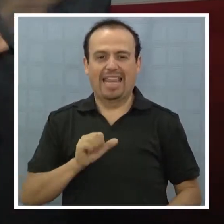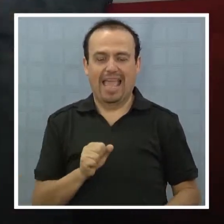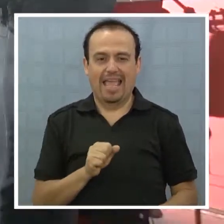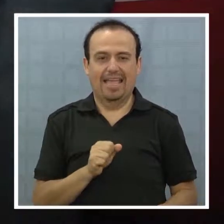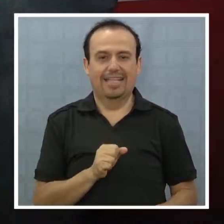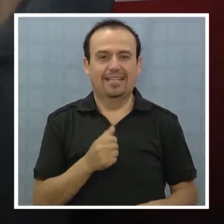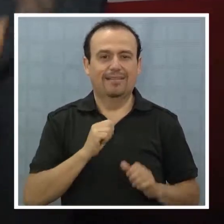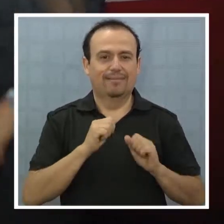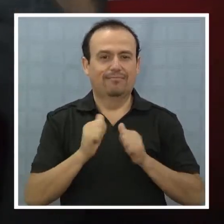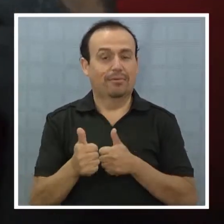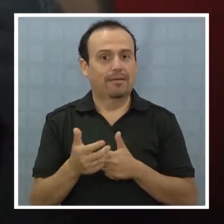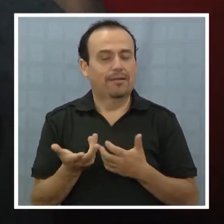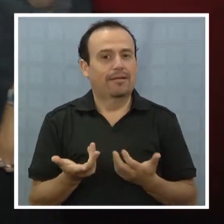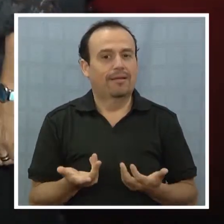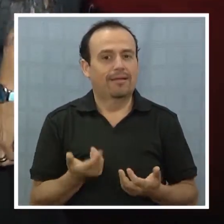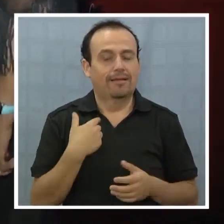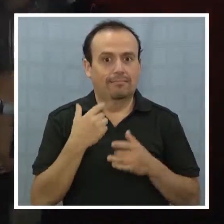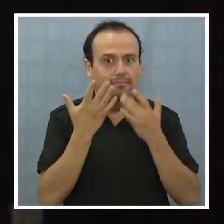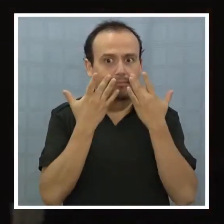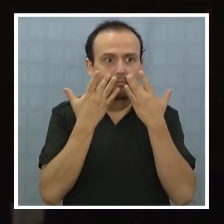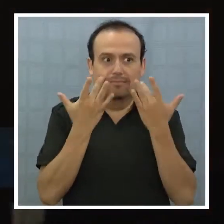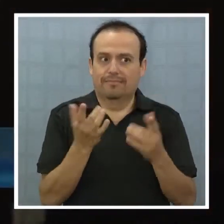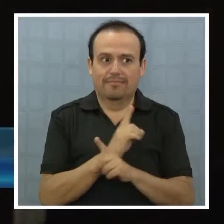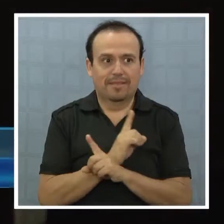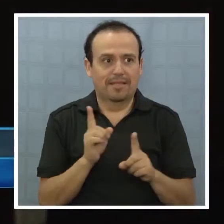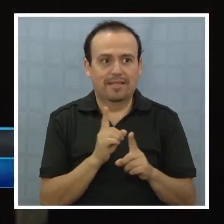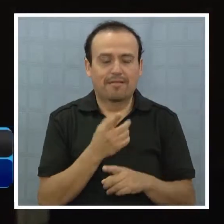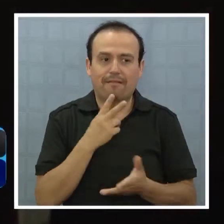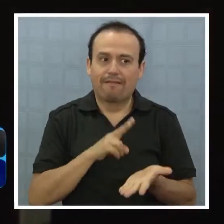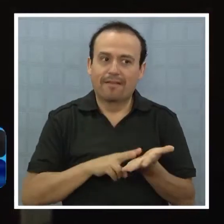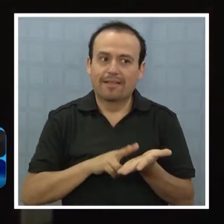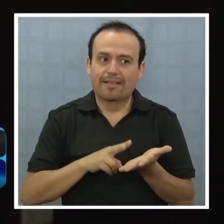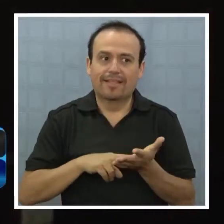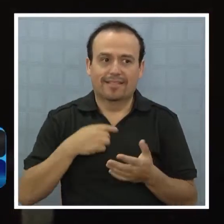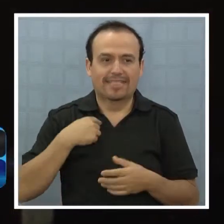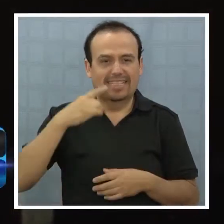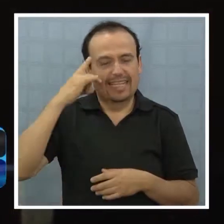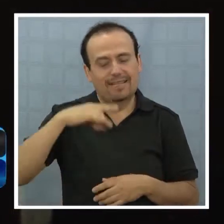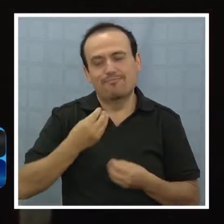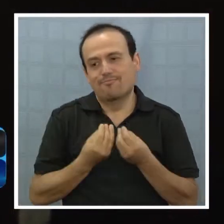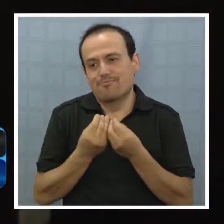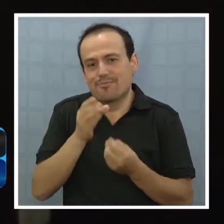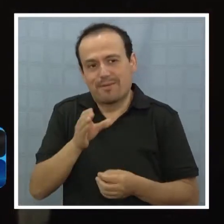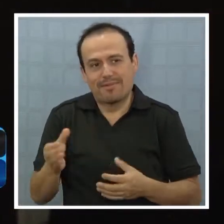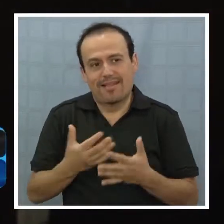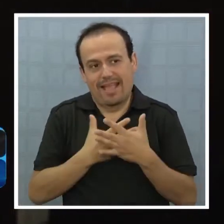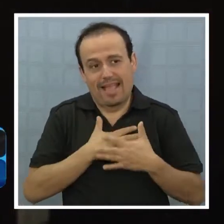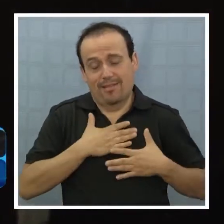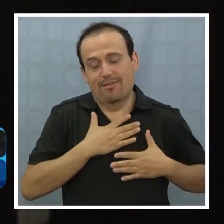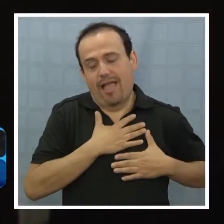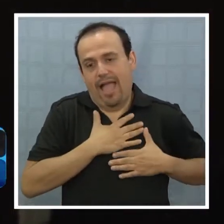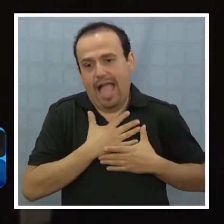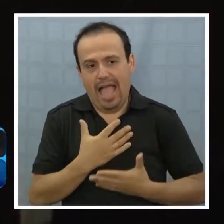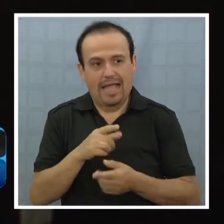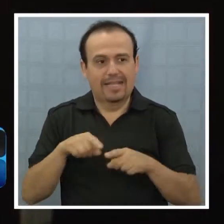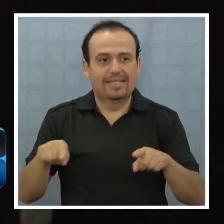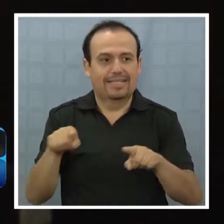No estoy tan sorprendida, es la verdad, porque yo sé que la gente me quiere, como yo los quiero a ellos.